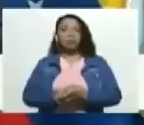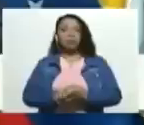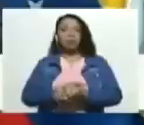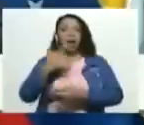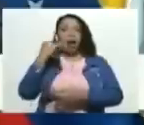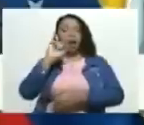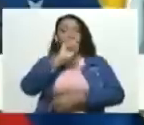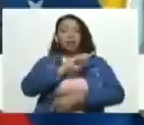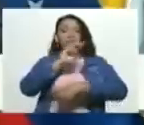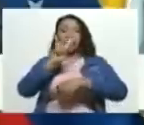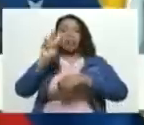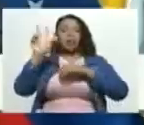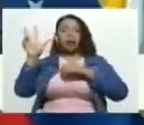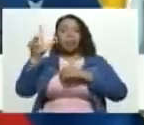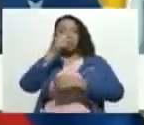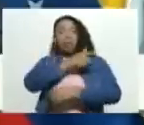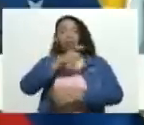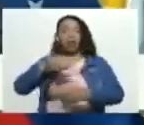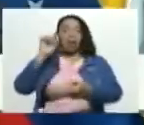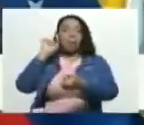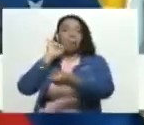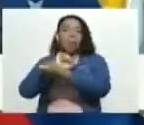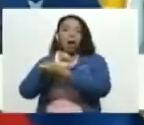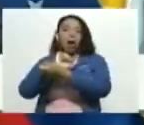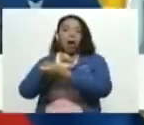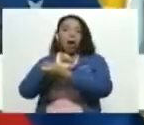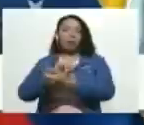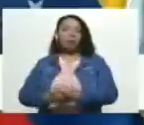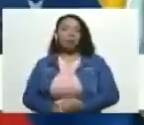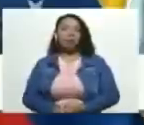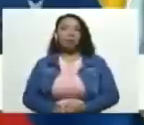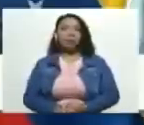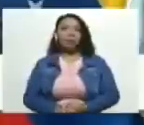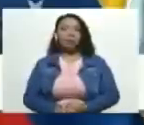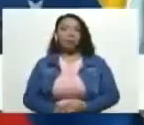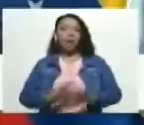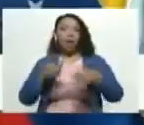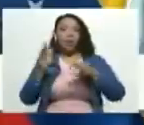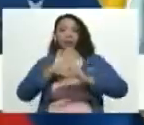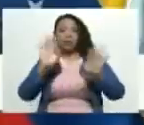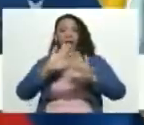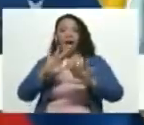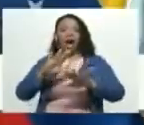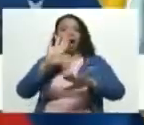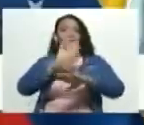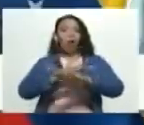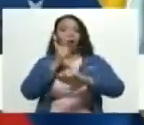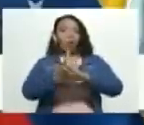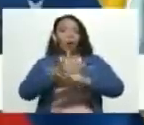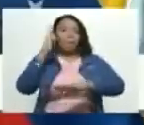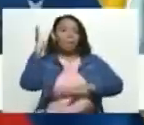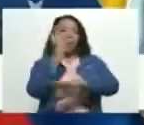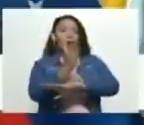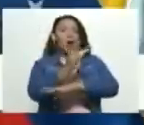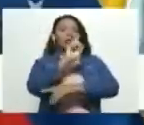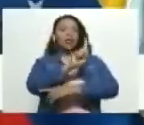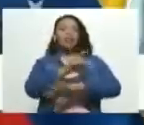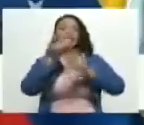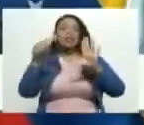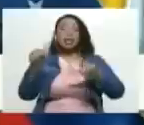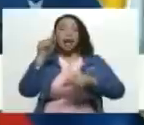123 personas detenidas las cuales ya fueron acusadas 16 de ellas